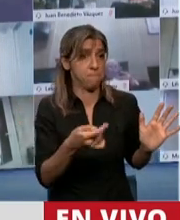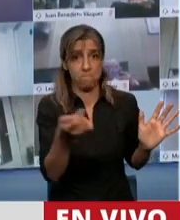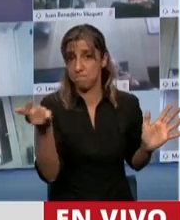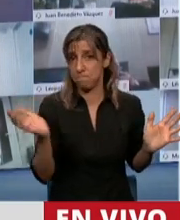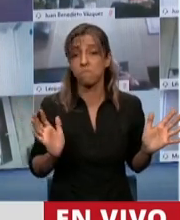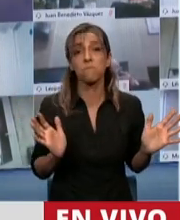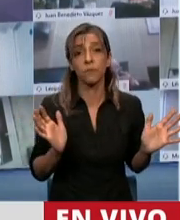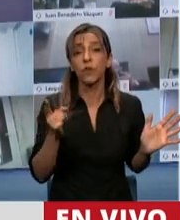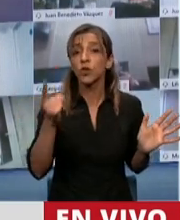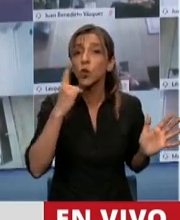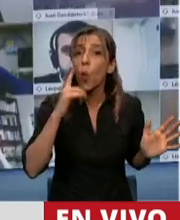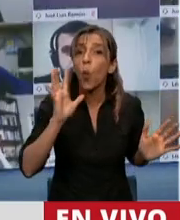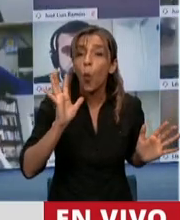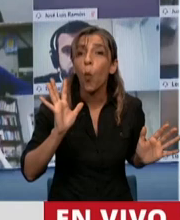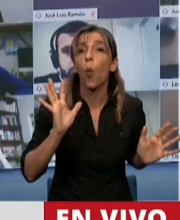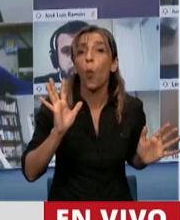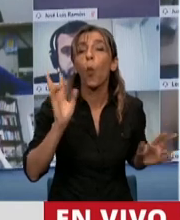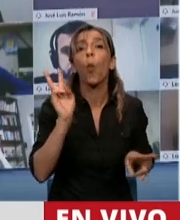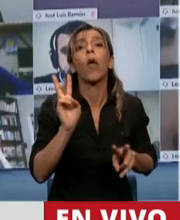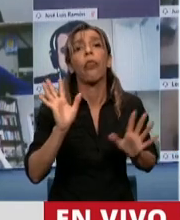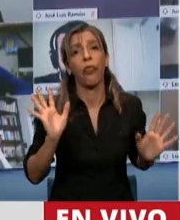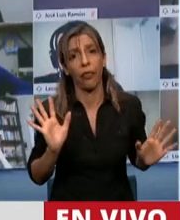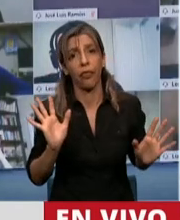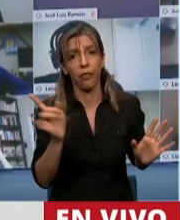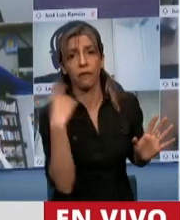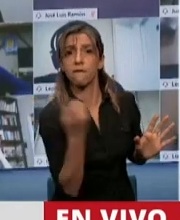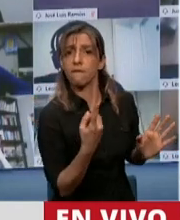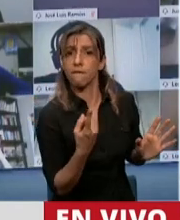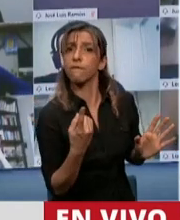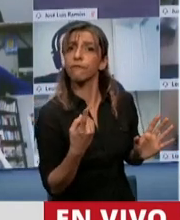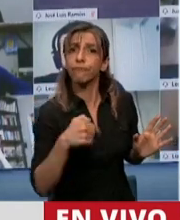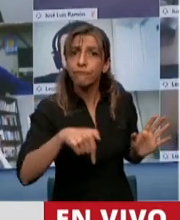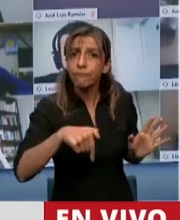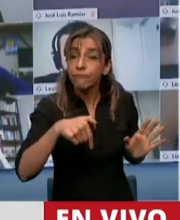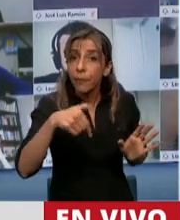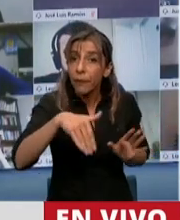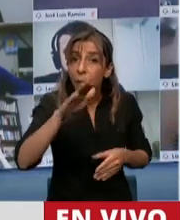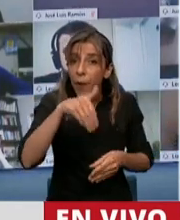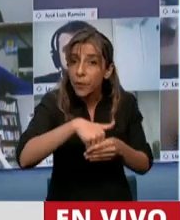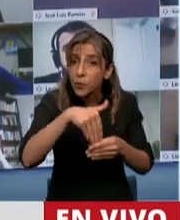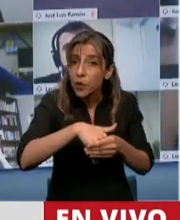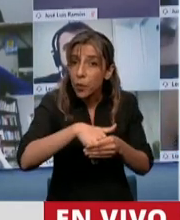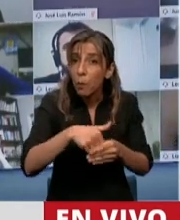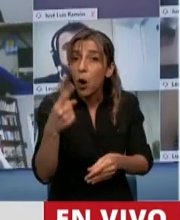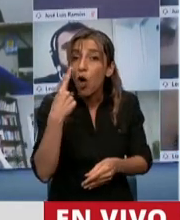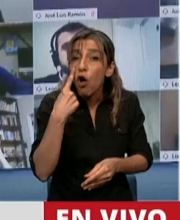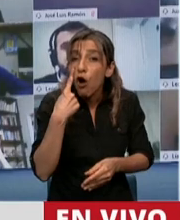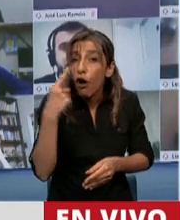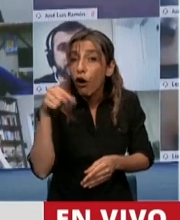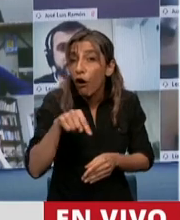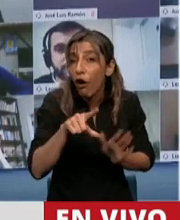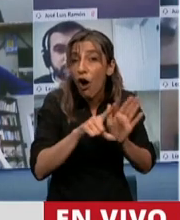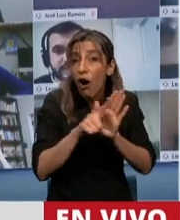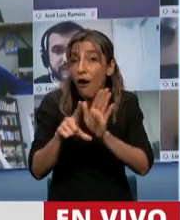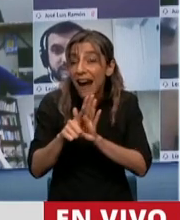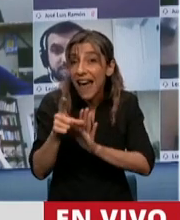supuestos beneficiarios de las normas que hoy se van a votar acá, porque son leyes viciadas si